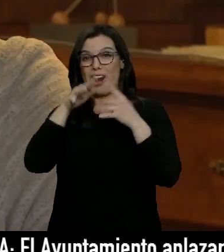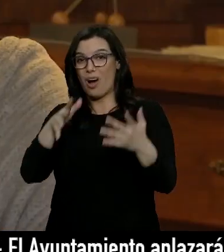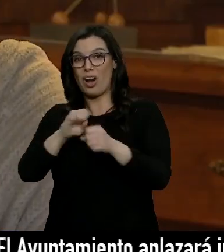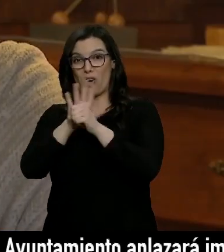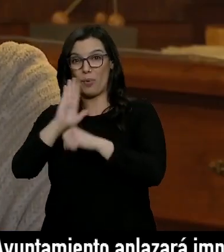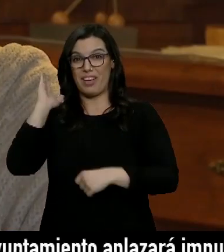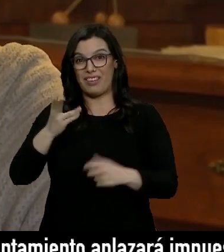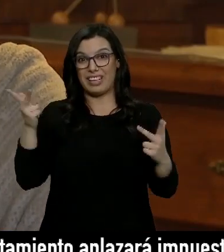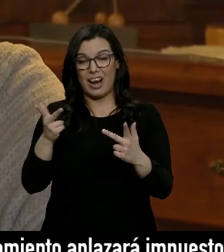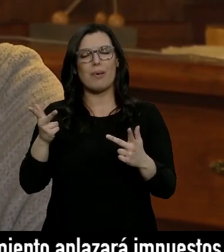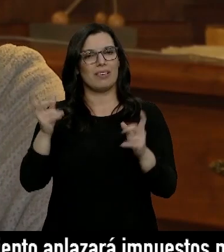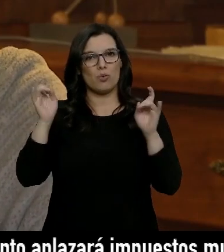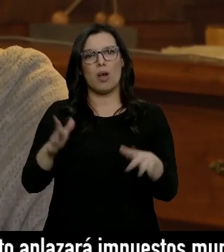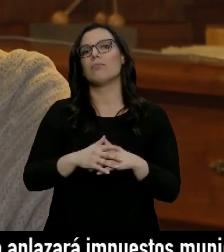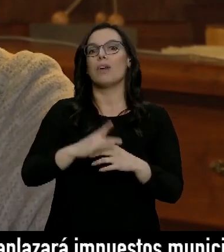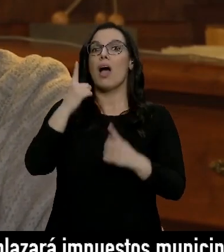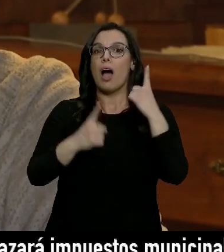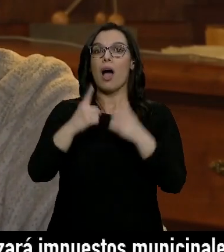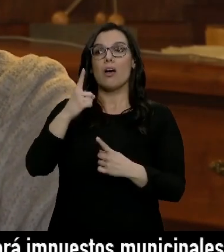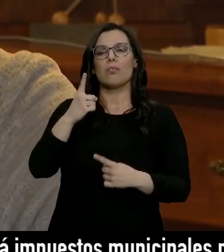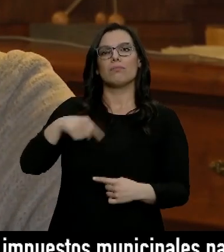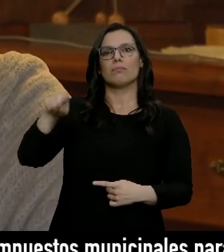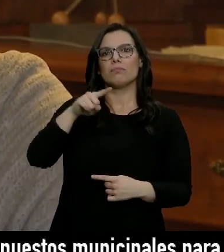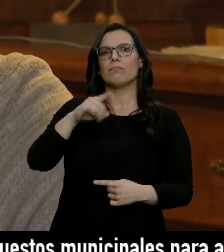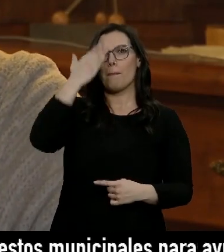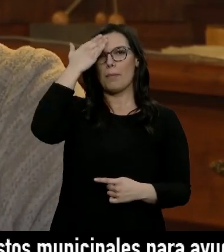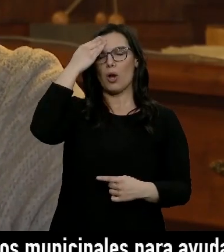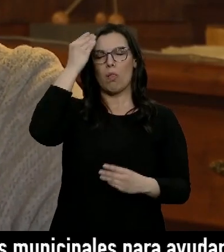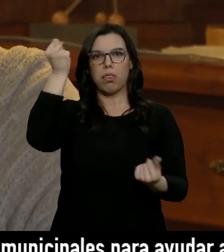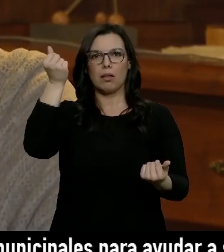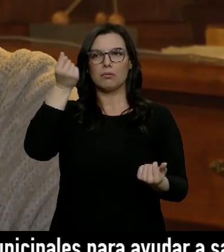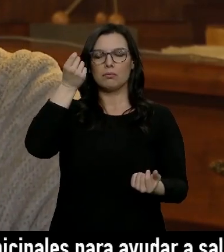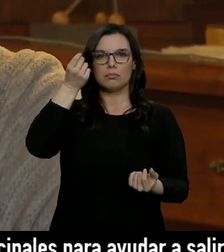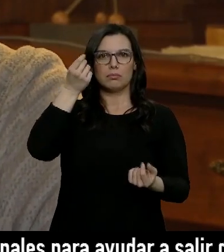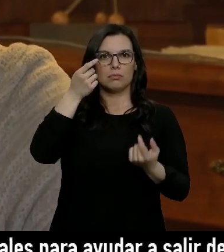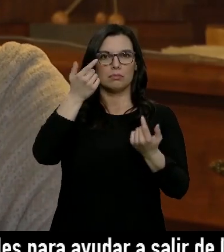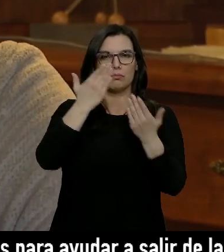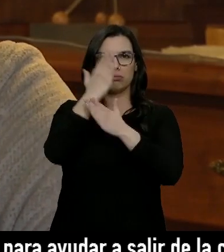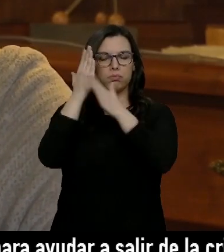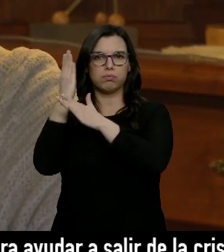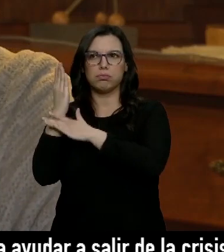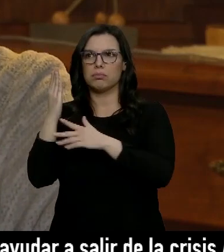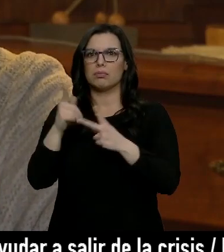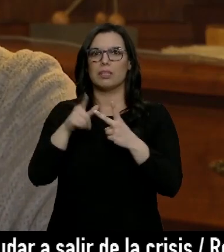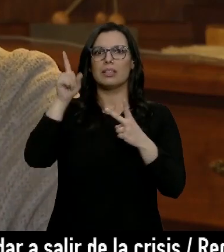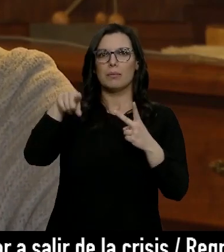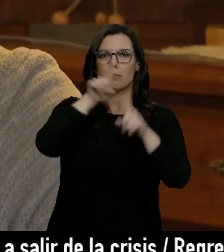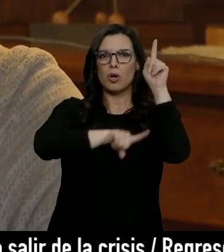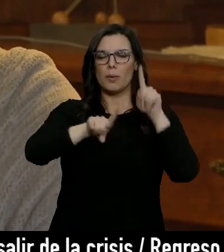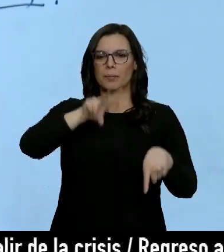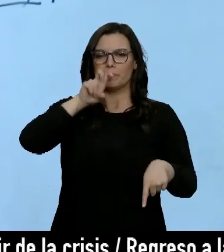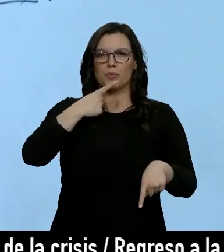Mucha gente va a empezar a notar que va a tener pérdida de memoria, va a empezar a notar que tiene una insuficiencia